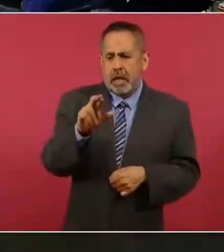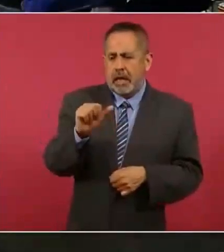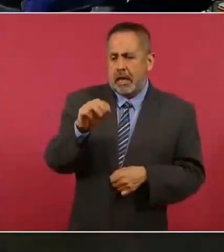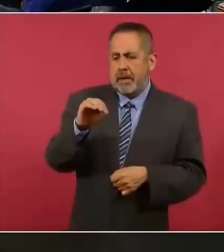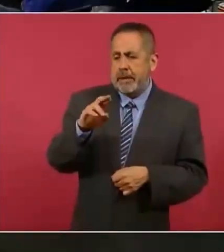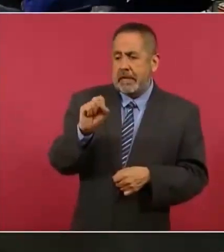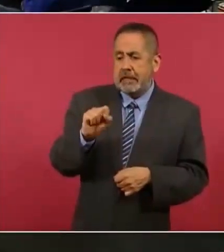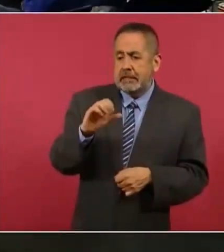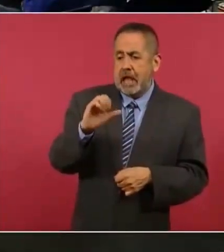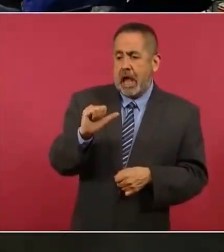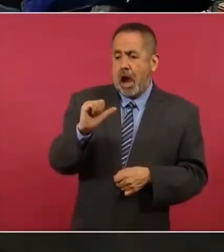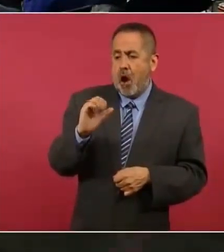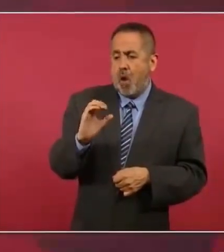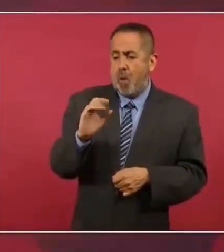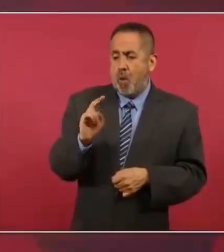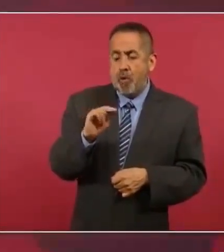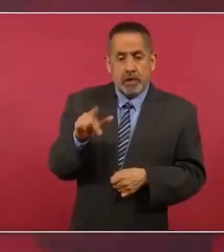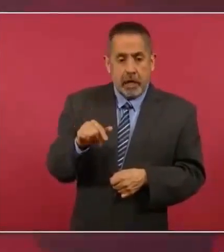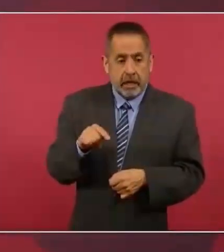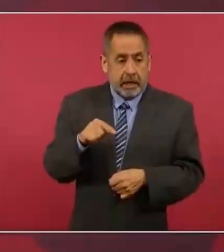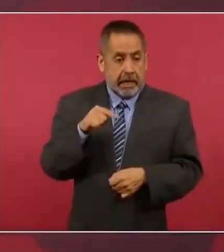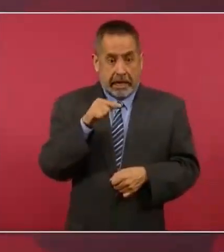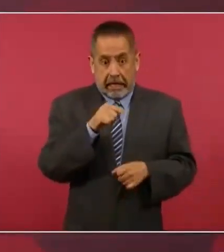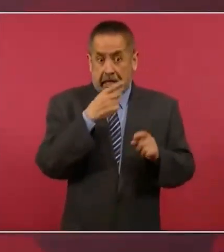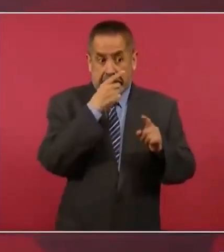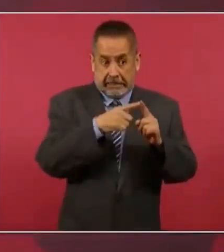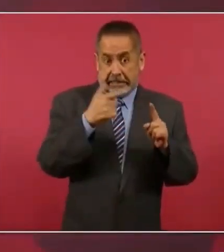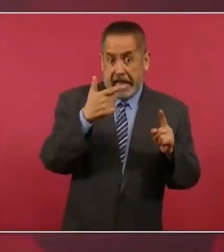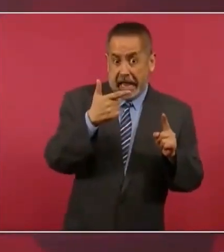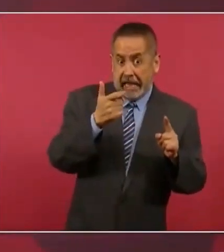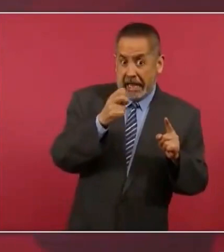Acuña, eso es lo que dice Germán,